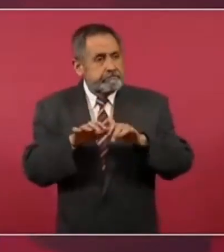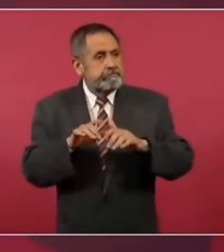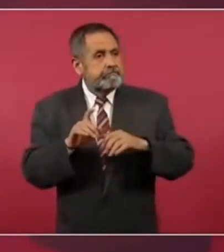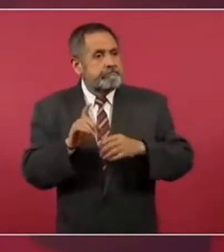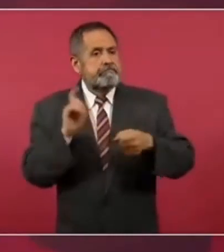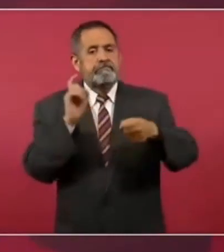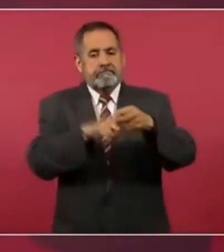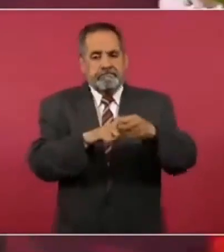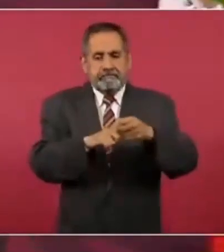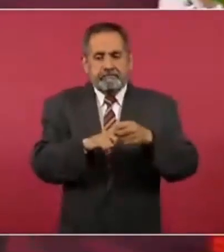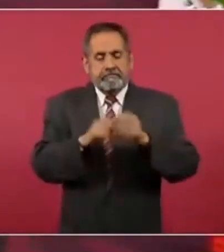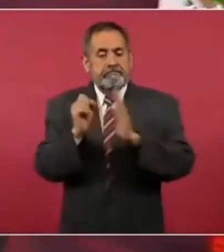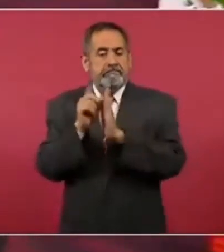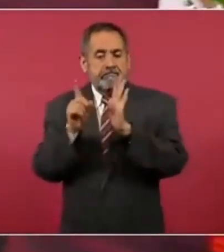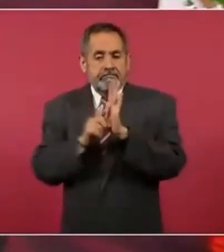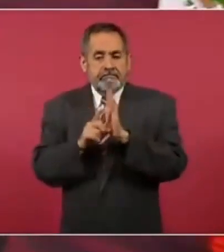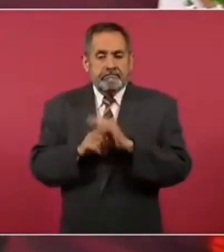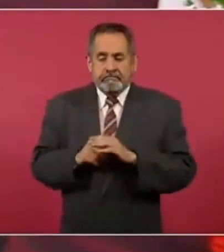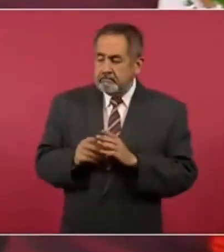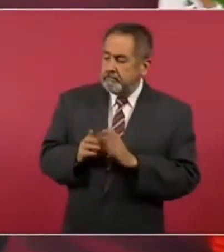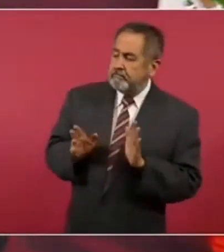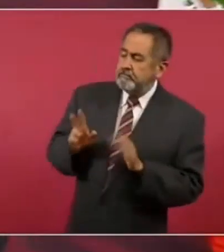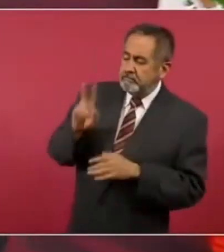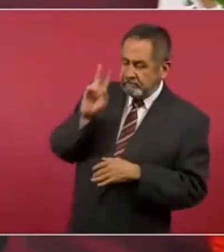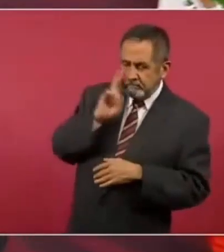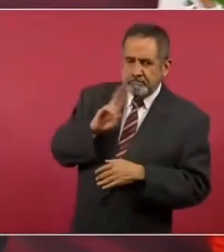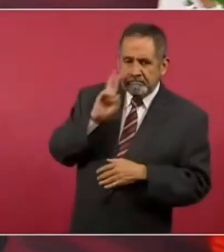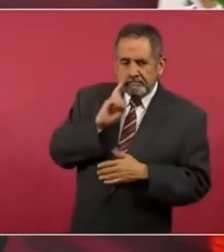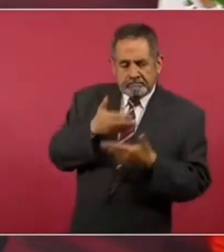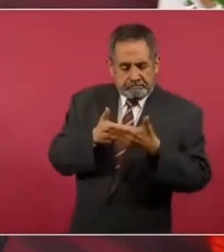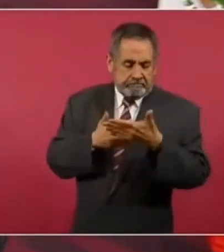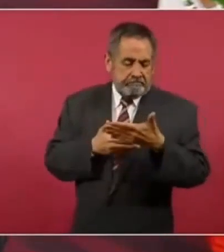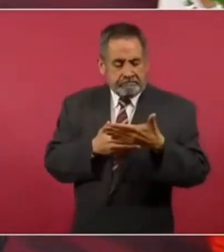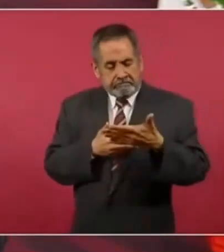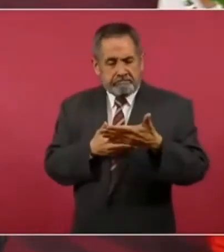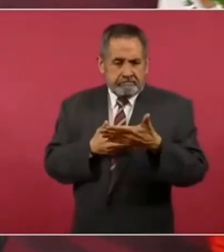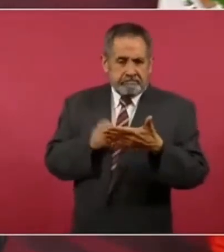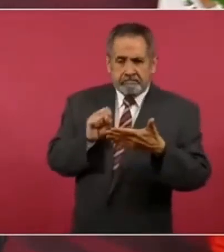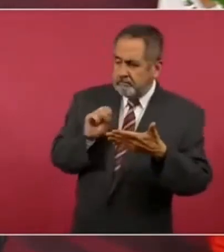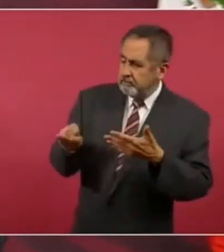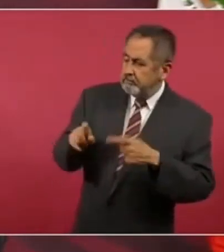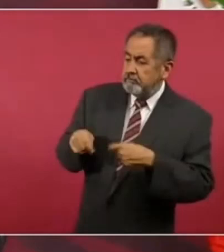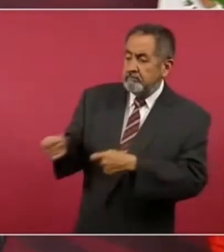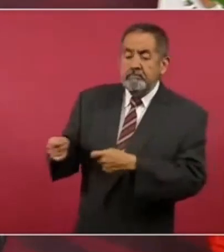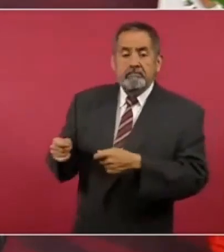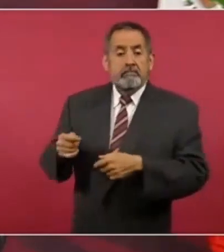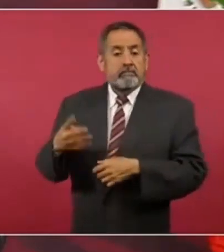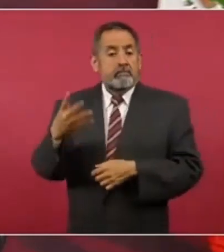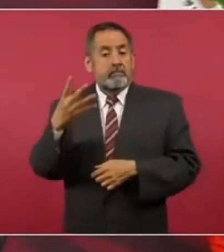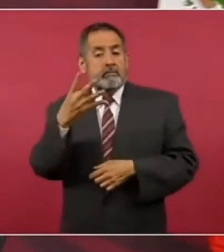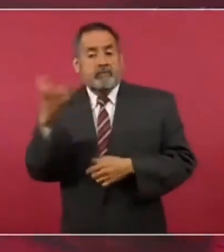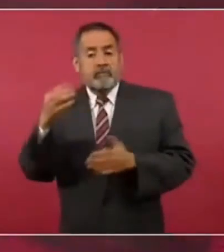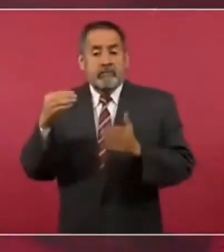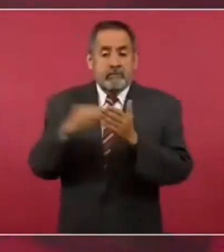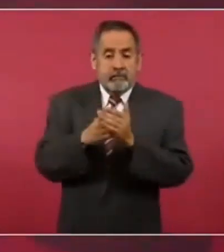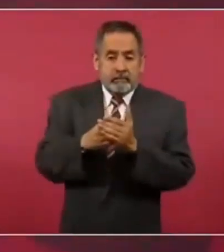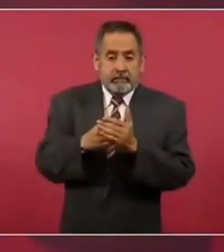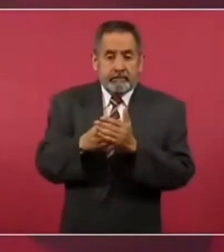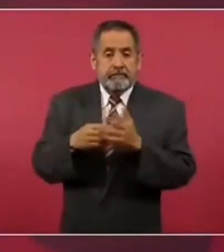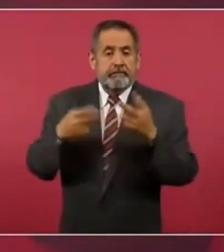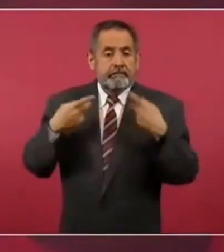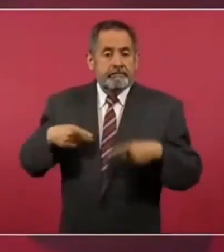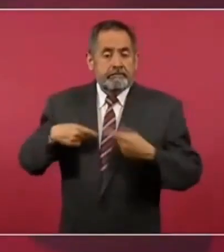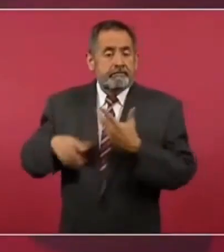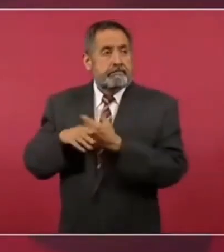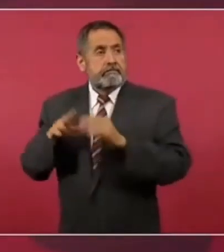Ya abrieron la posibilidad para que le den trabajo a cuatrocientos mil trabajadores, cuatrocientos